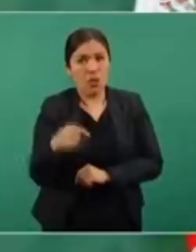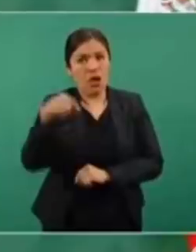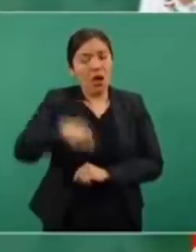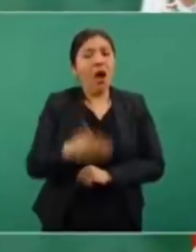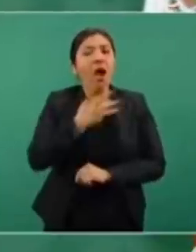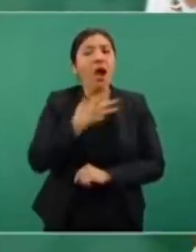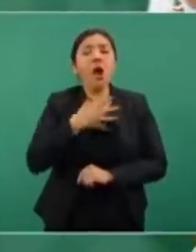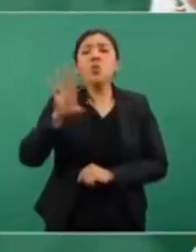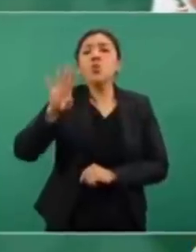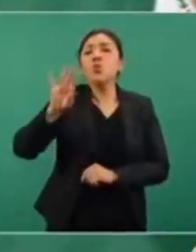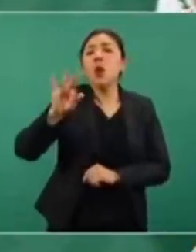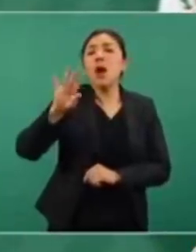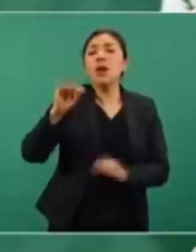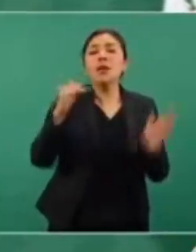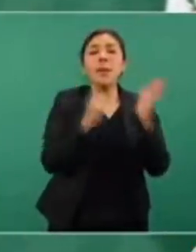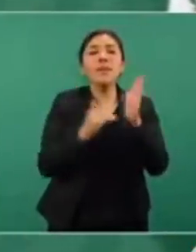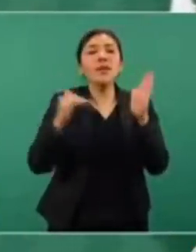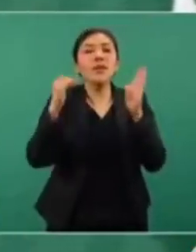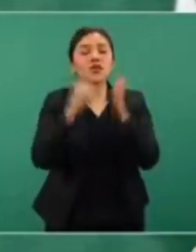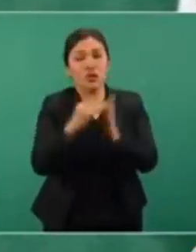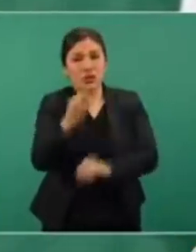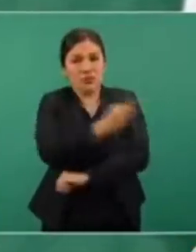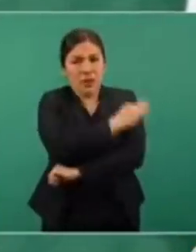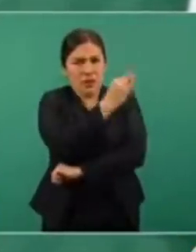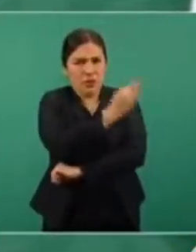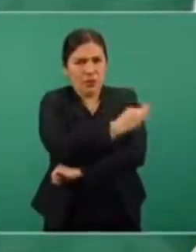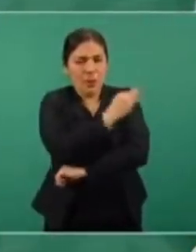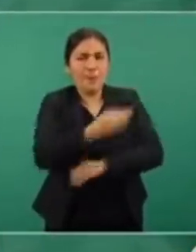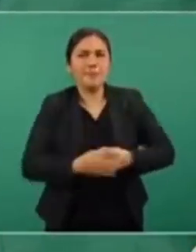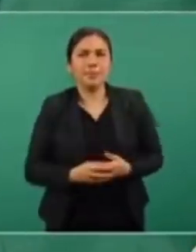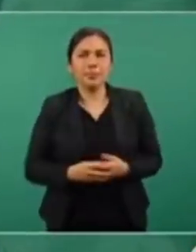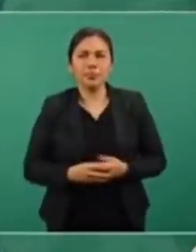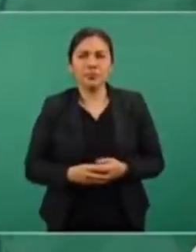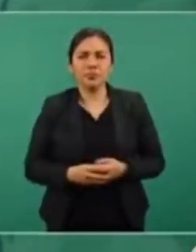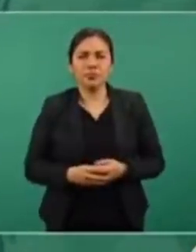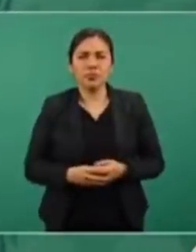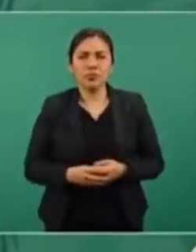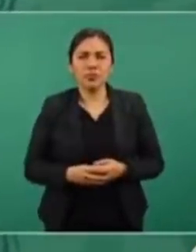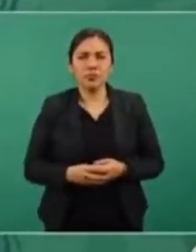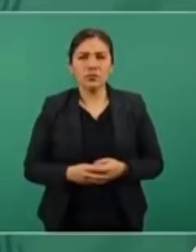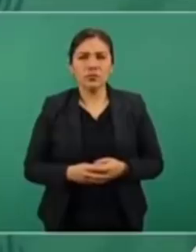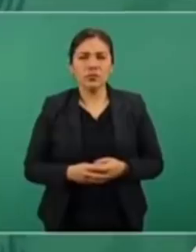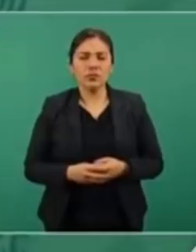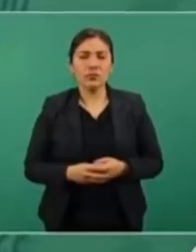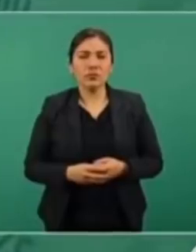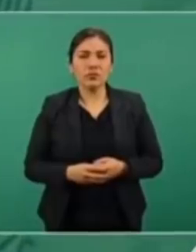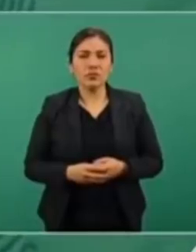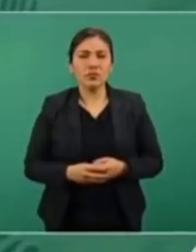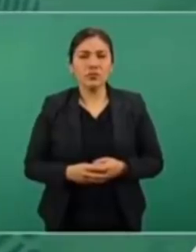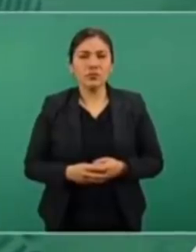tener 40 millones de vacunas de